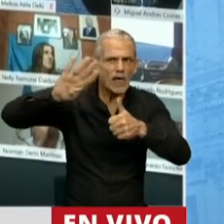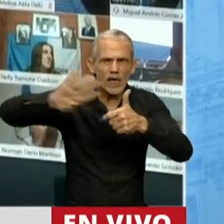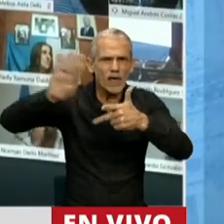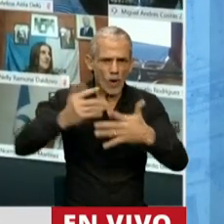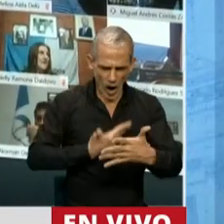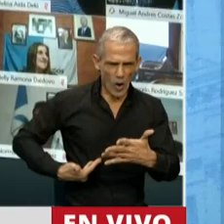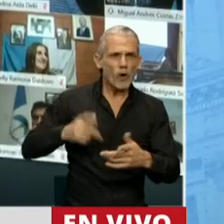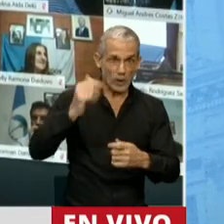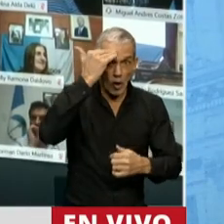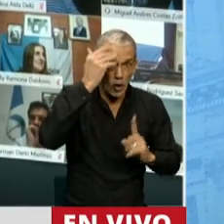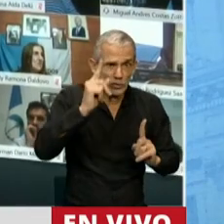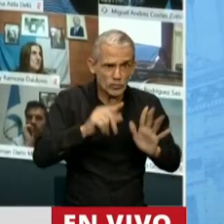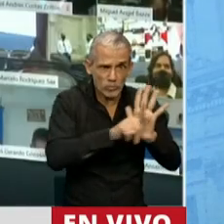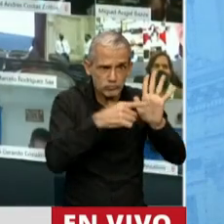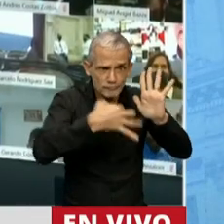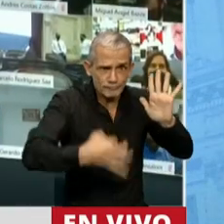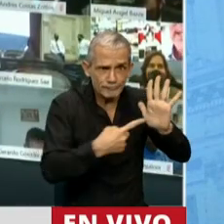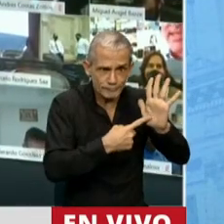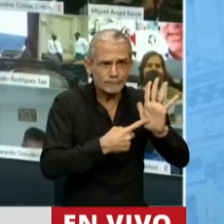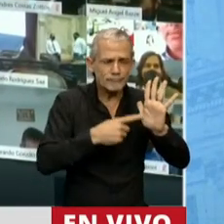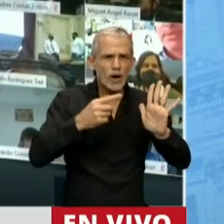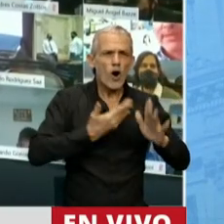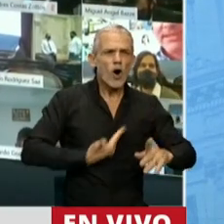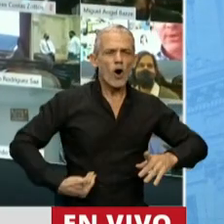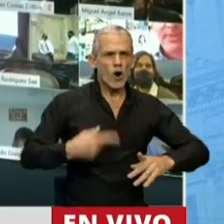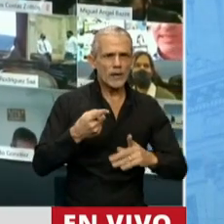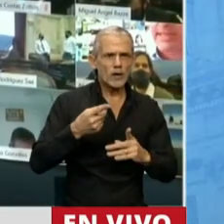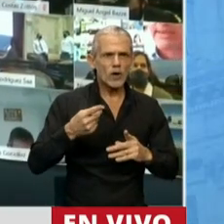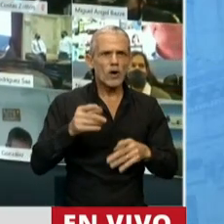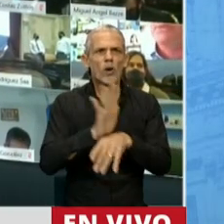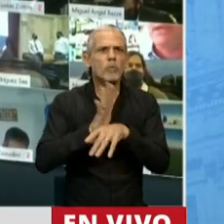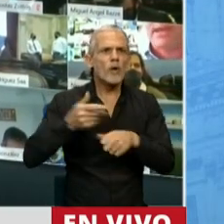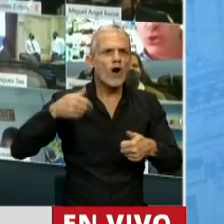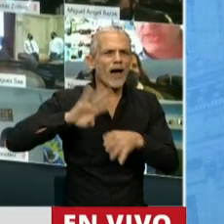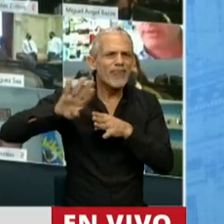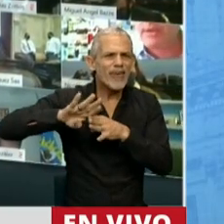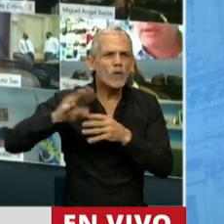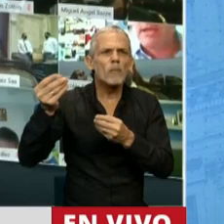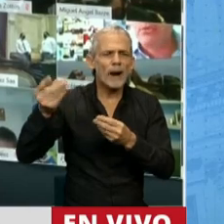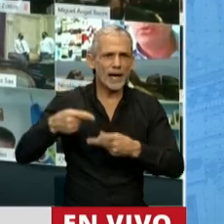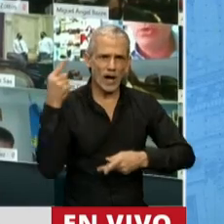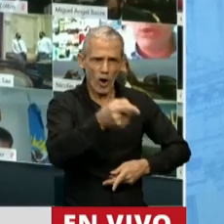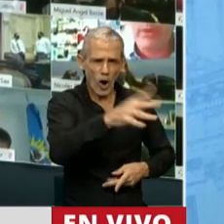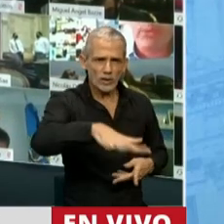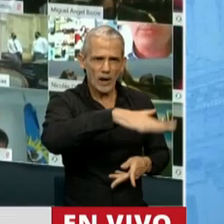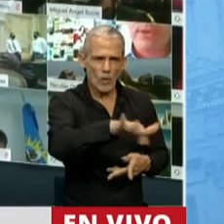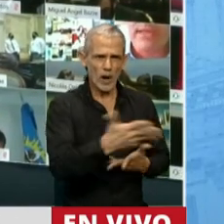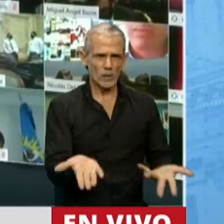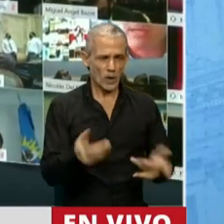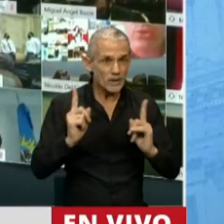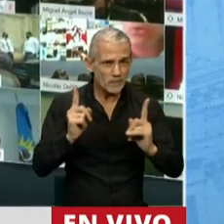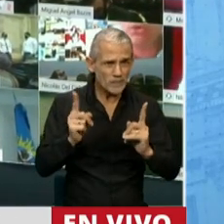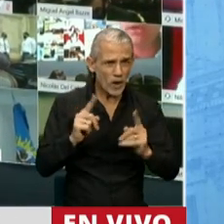adelante gobiernos constitucionales o no, pero que son hechos en contra de los intereses del pueblo. ¿Cómo ha sido este